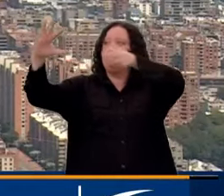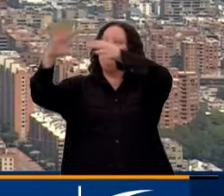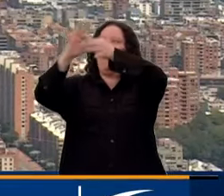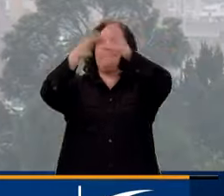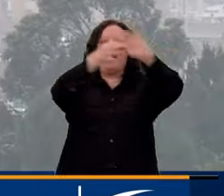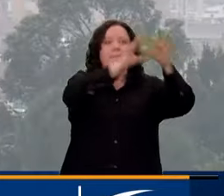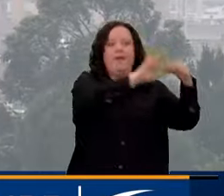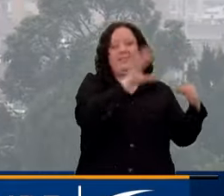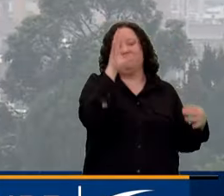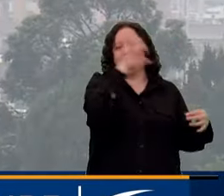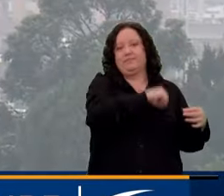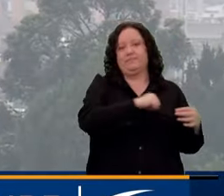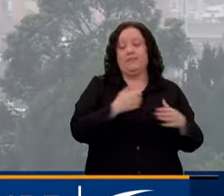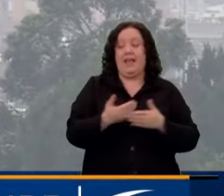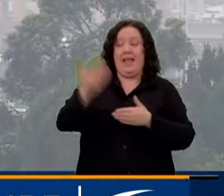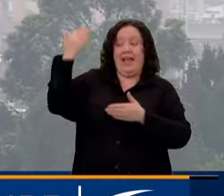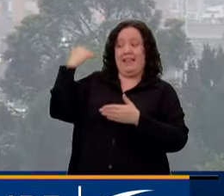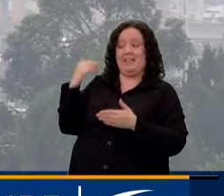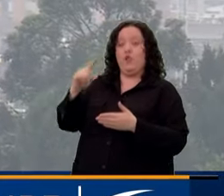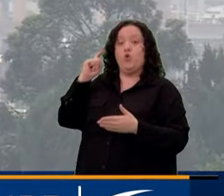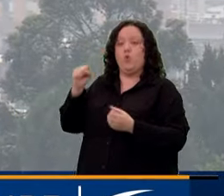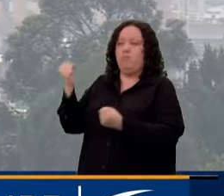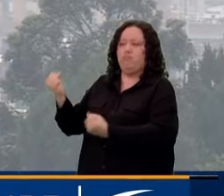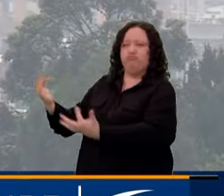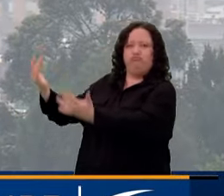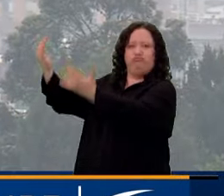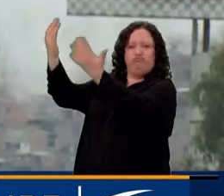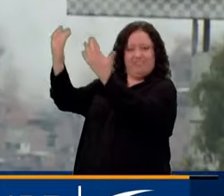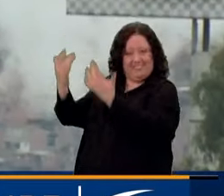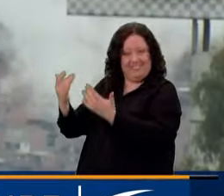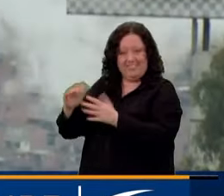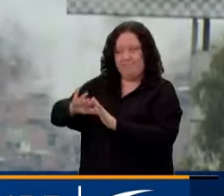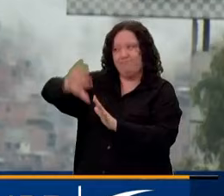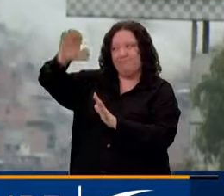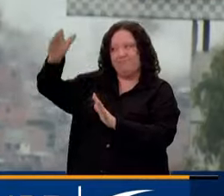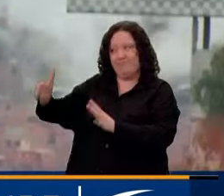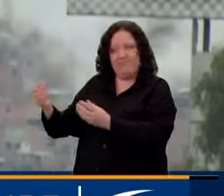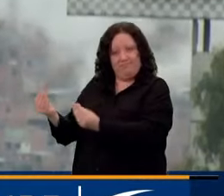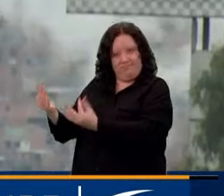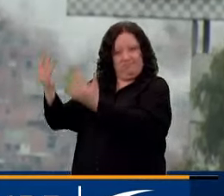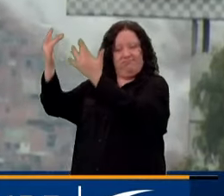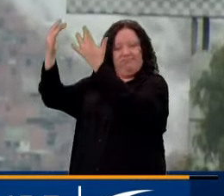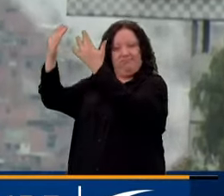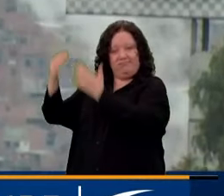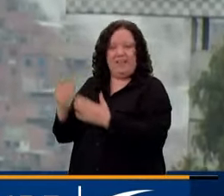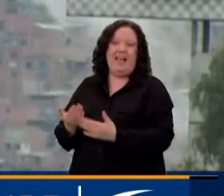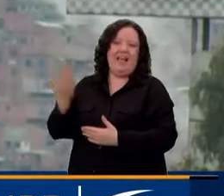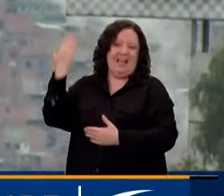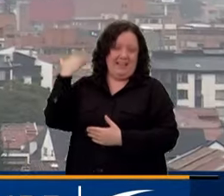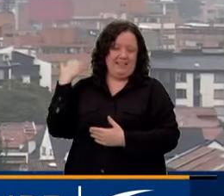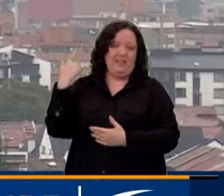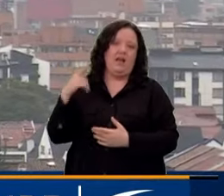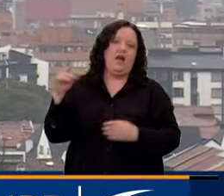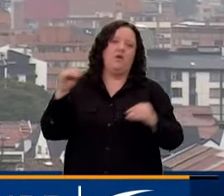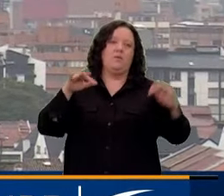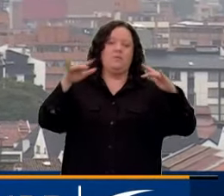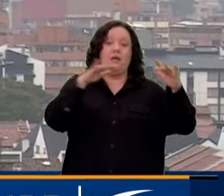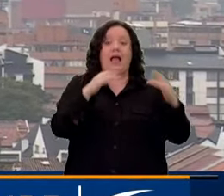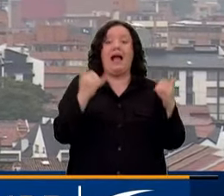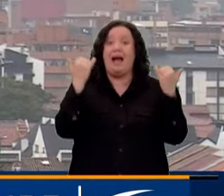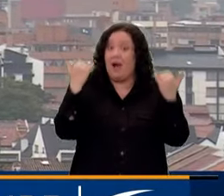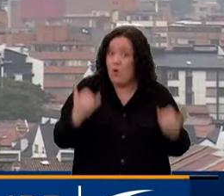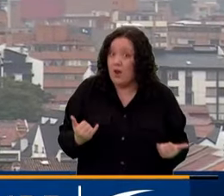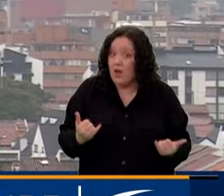Las emergencias pasadas se dieron por unos incendios que ocurrieron en la ciudad y algunos otros fenómenos exógenos. Esta vez